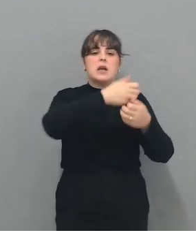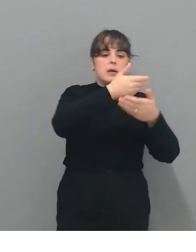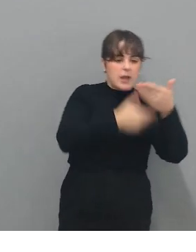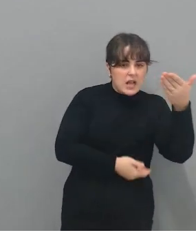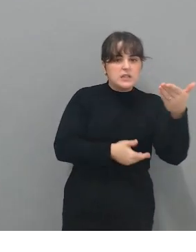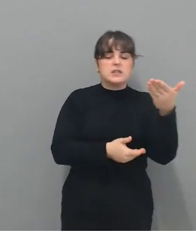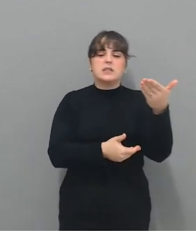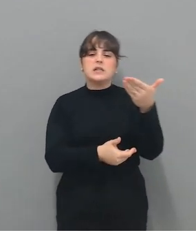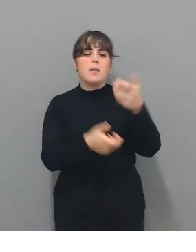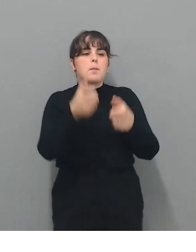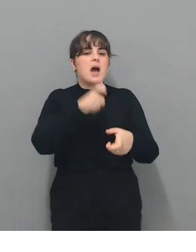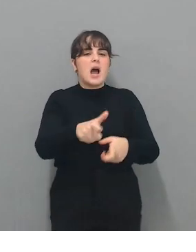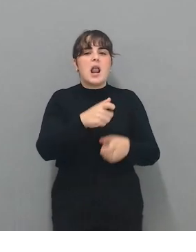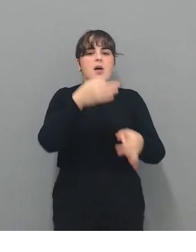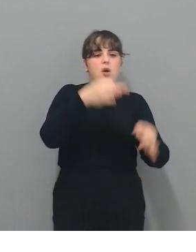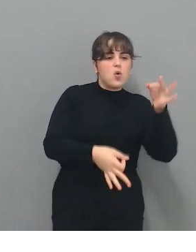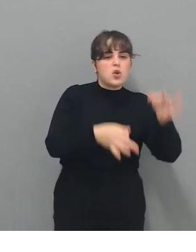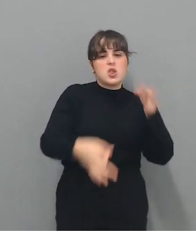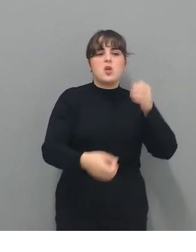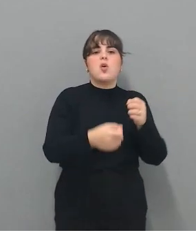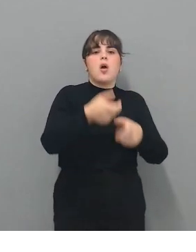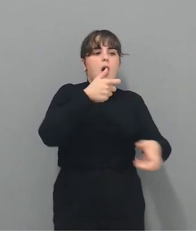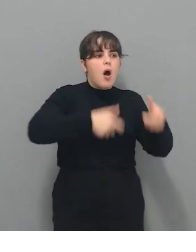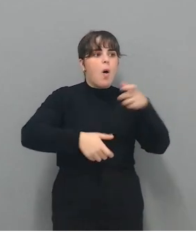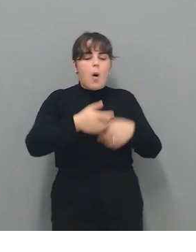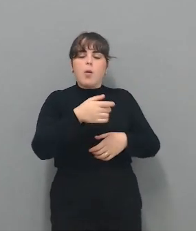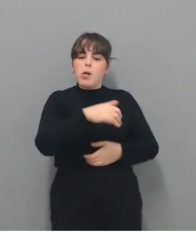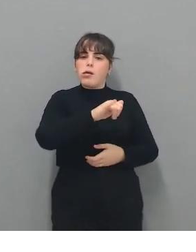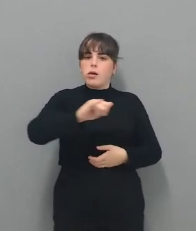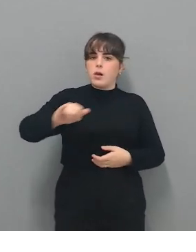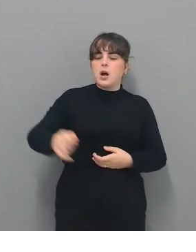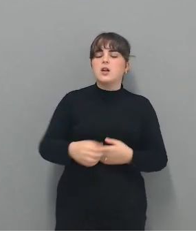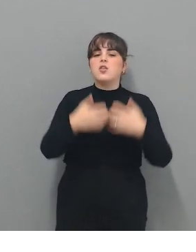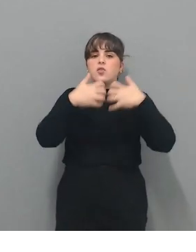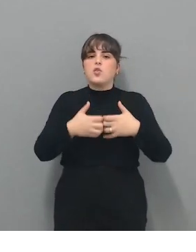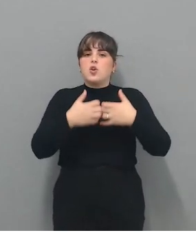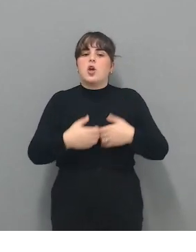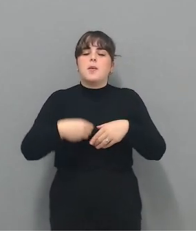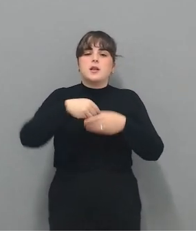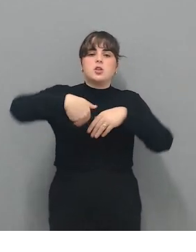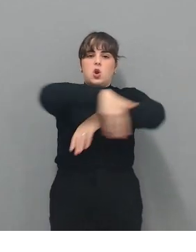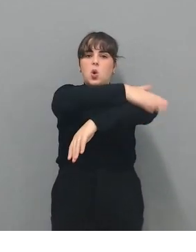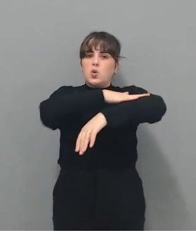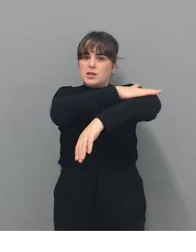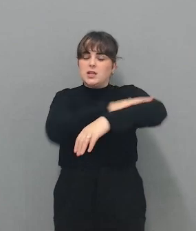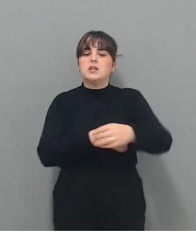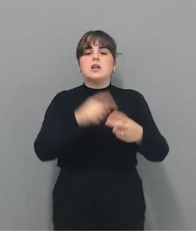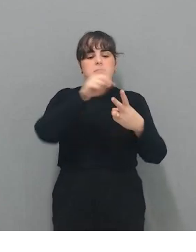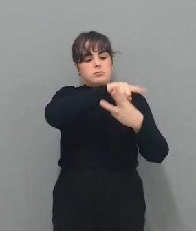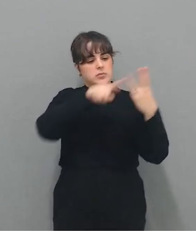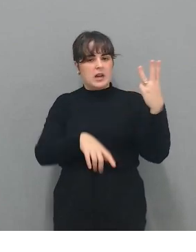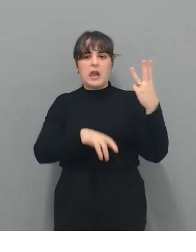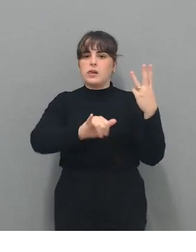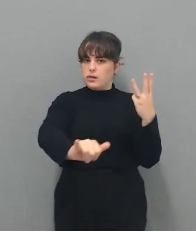bombardean a conceptos jurídicos. El funcionamiento de los poderes del Estado. Que la gente sepa que existen tres poderes del Estado.